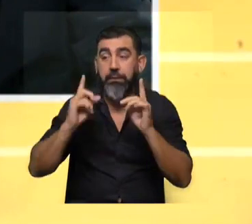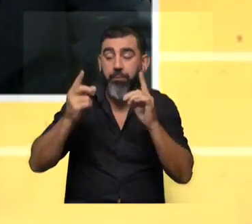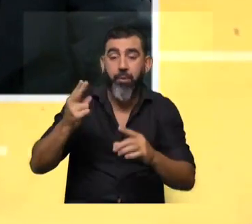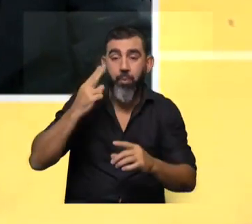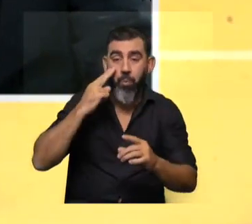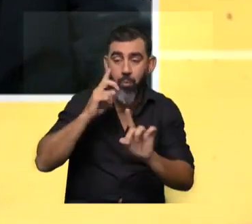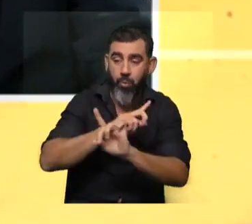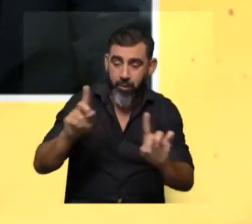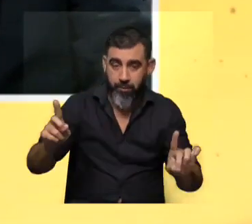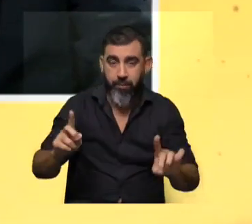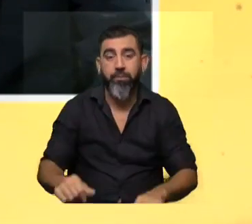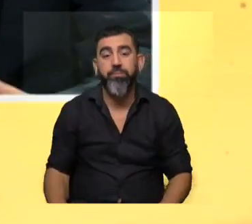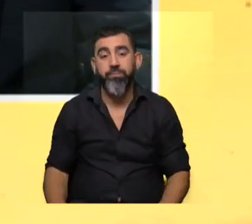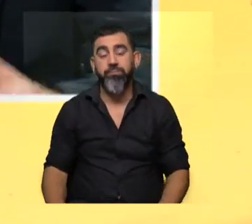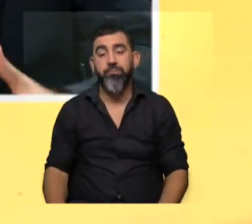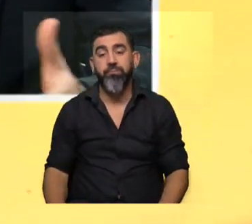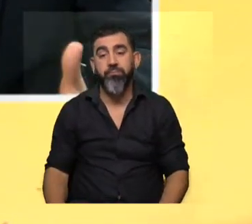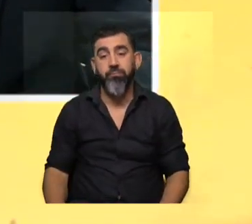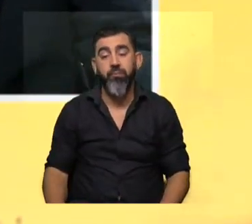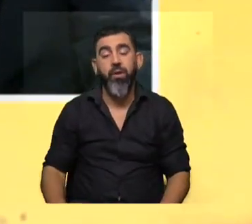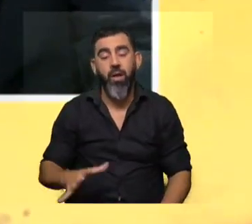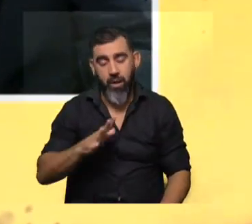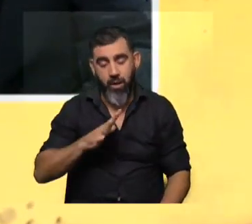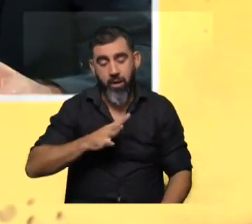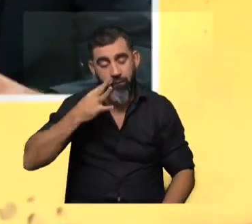gran desaliento y la certeza de que va a haber